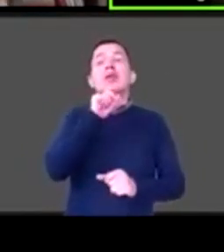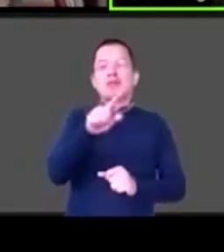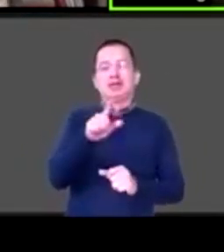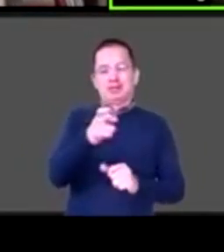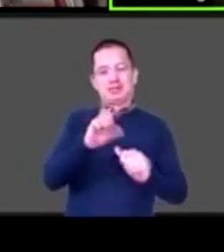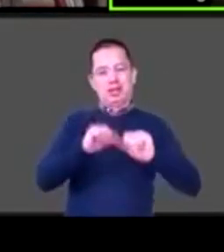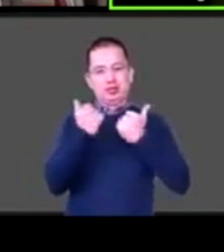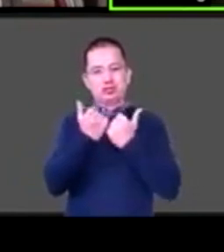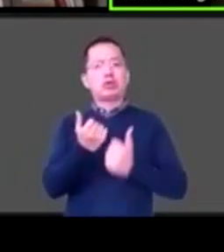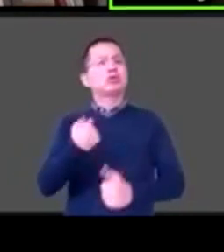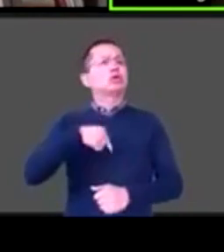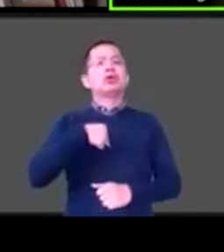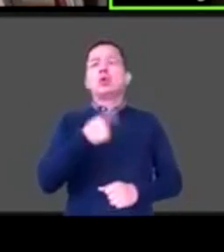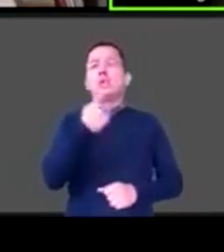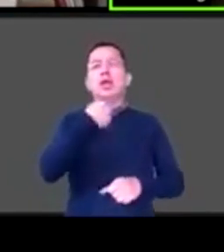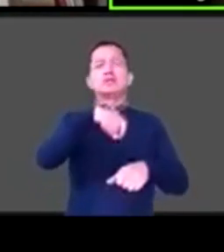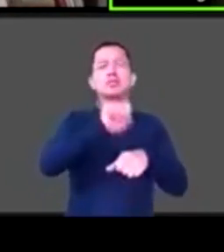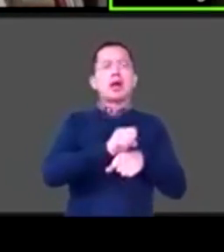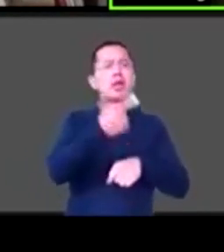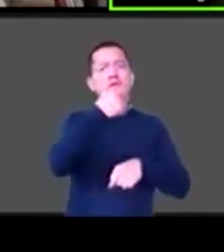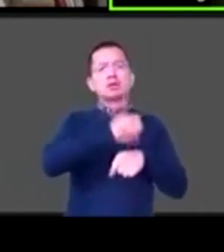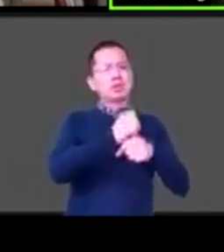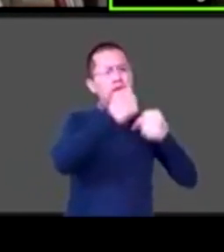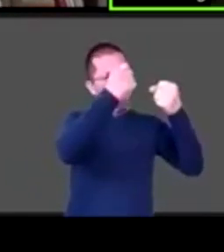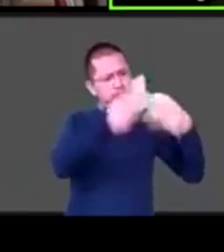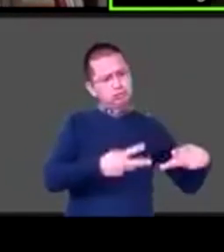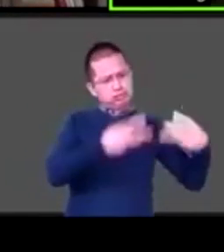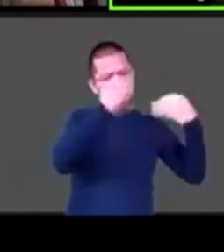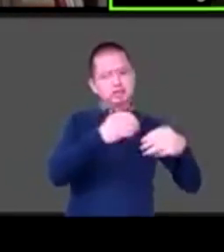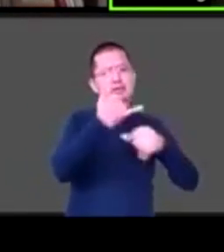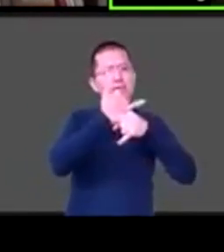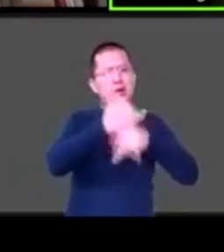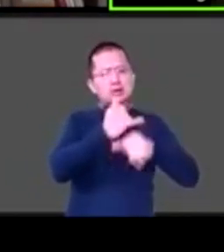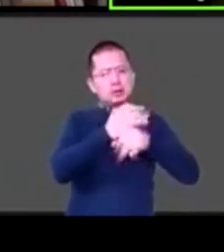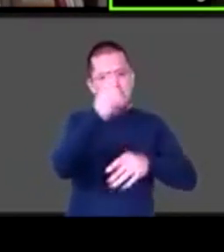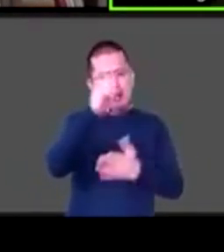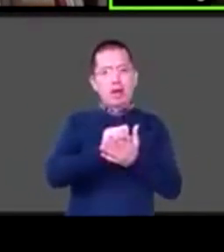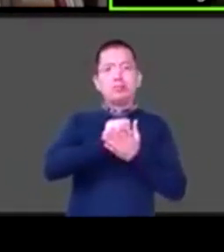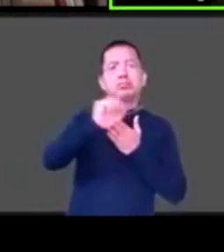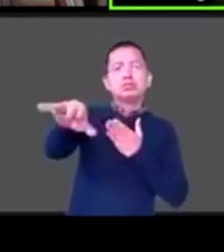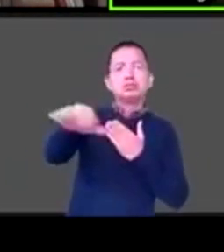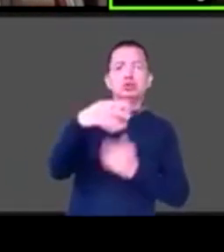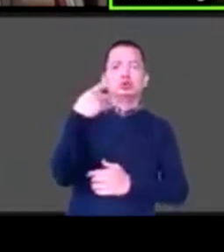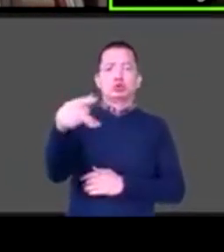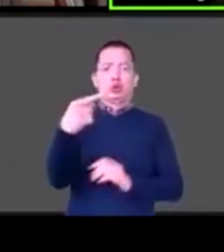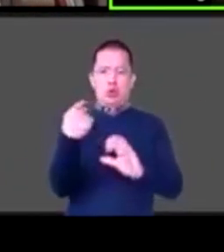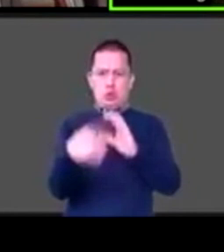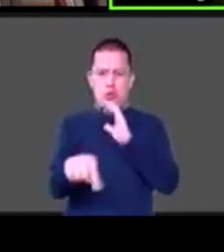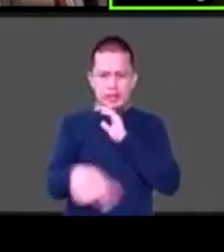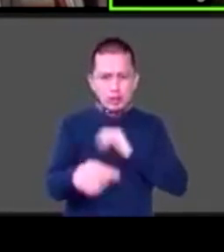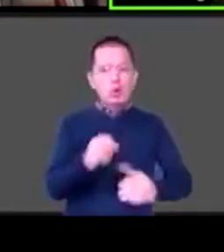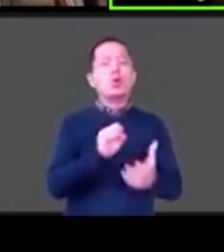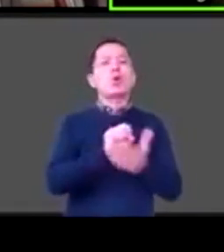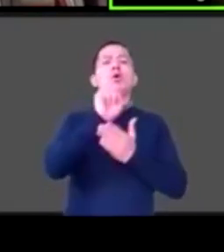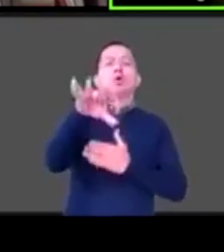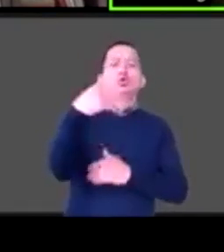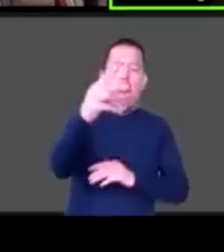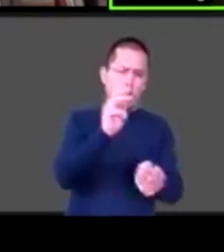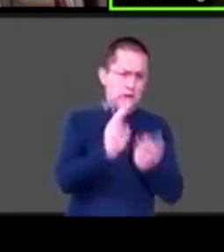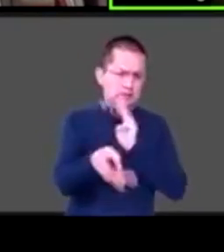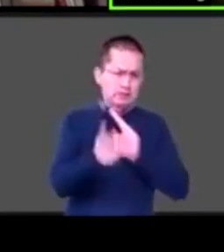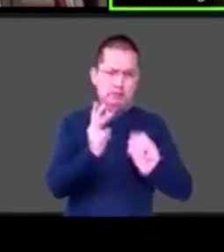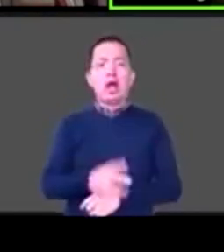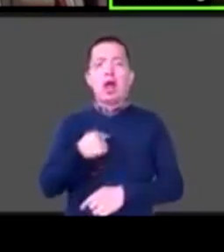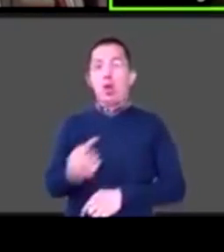correo o a su whatsapp directamente es 100% accesible tenemos una editora que nos checa la accesibilidad que es una